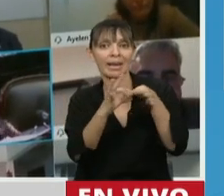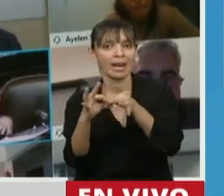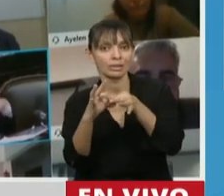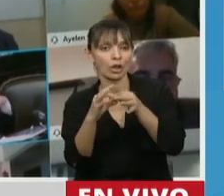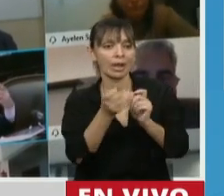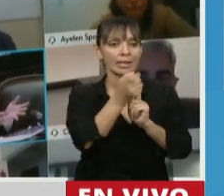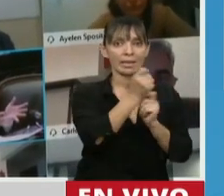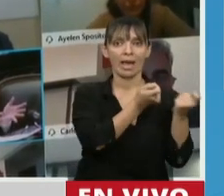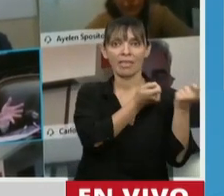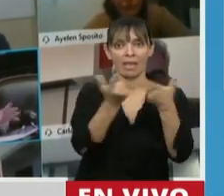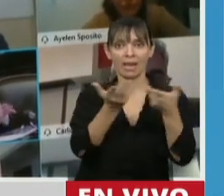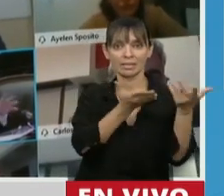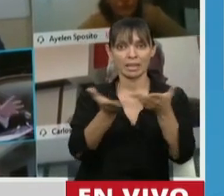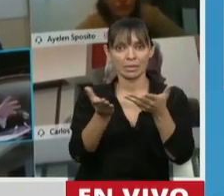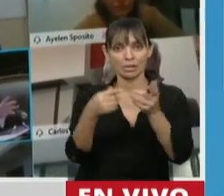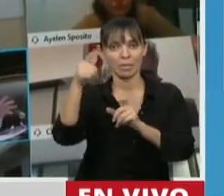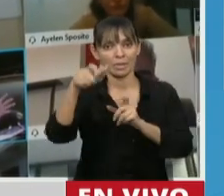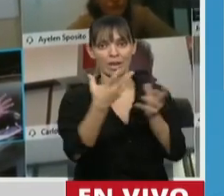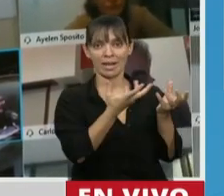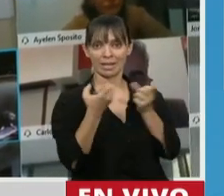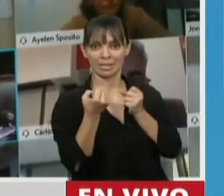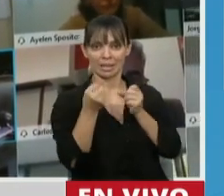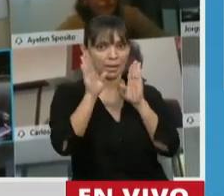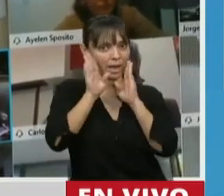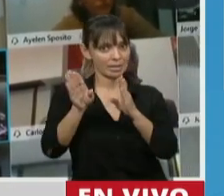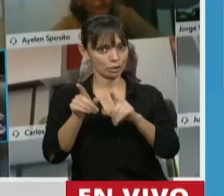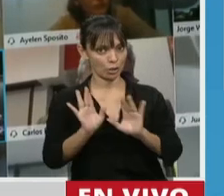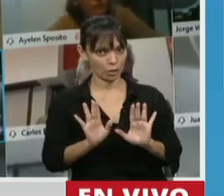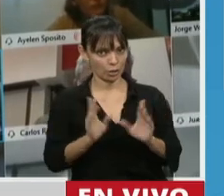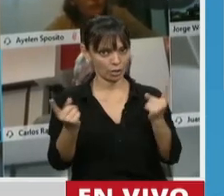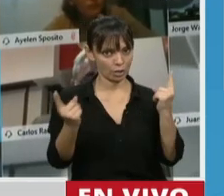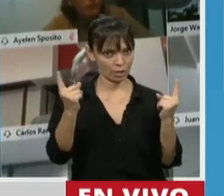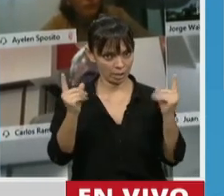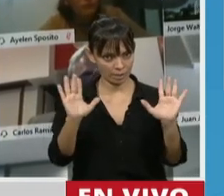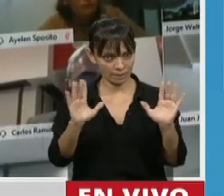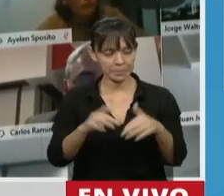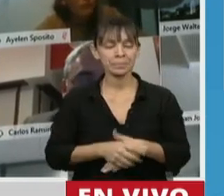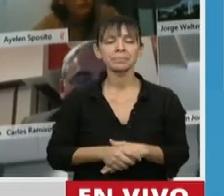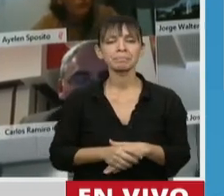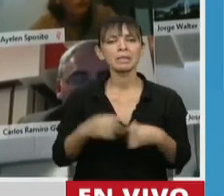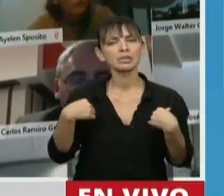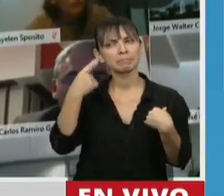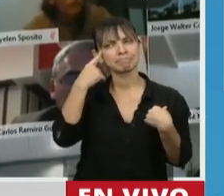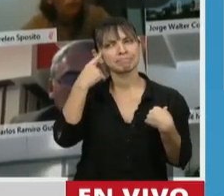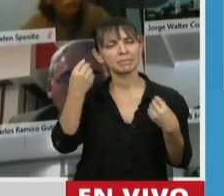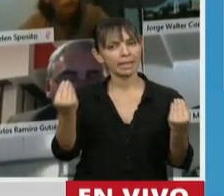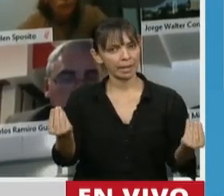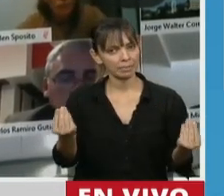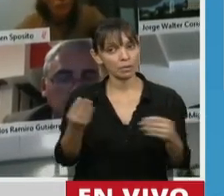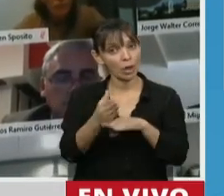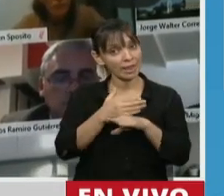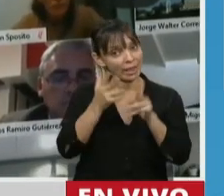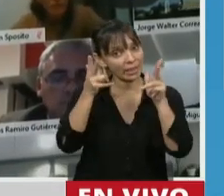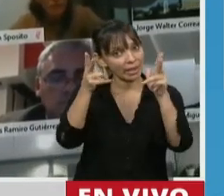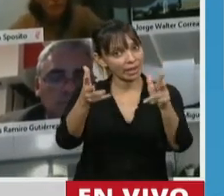prestadores y el usuario y consumidor en relación de consumo. Entonces, ¿qué creo? Y ya lo adelanté al